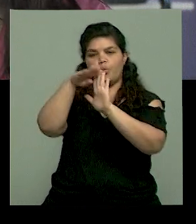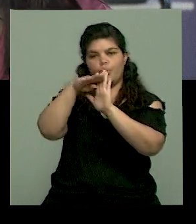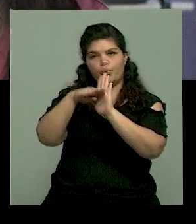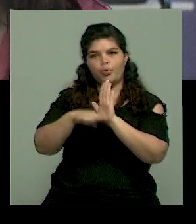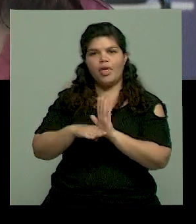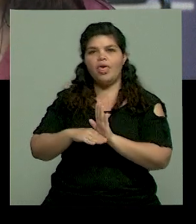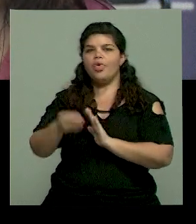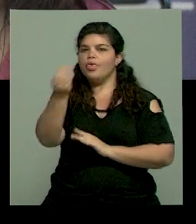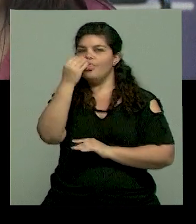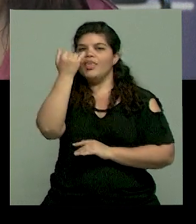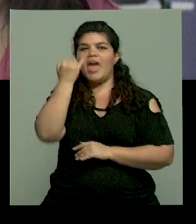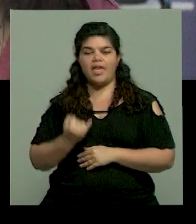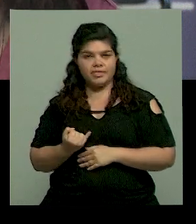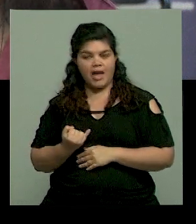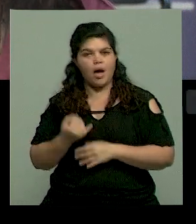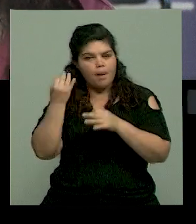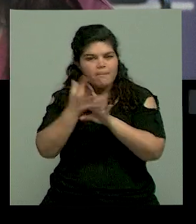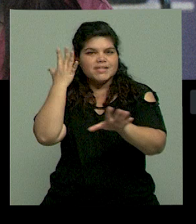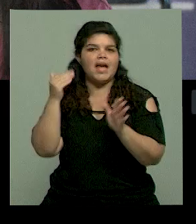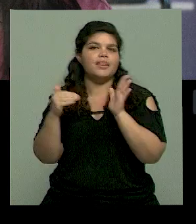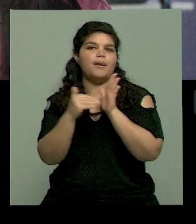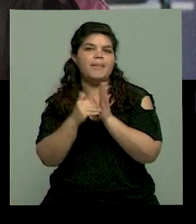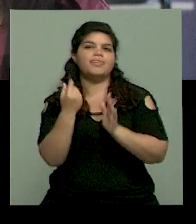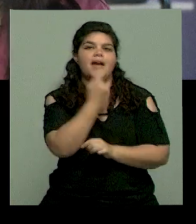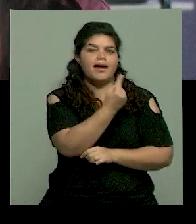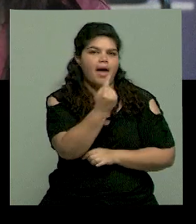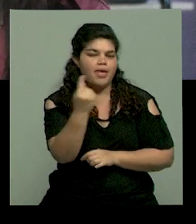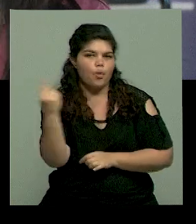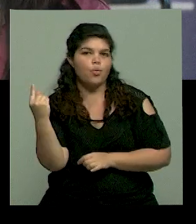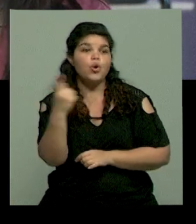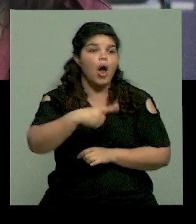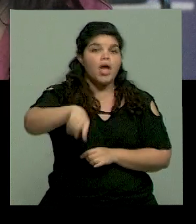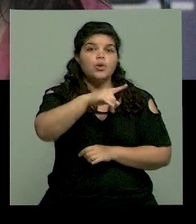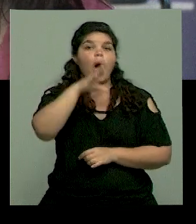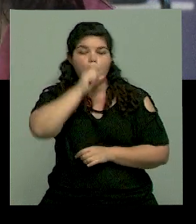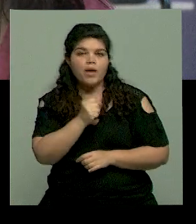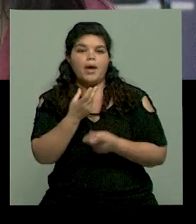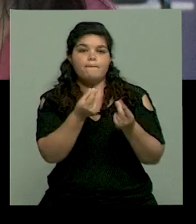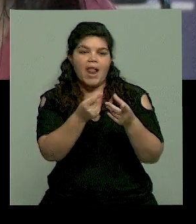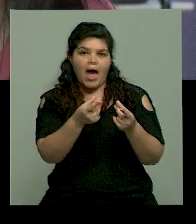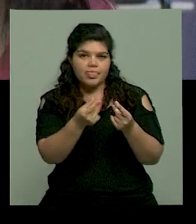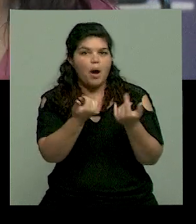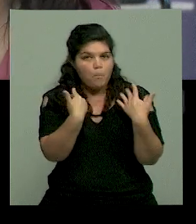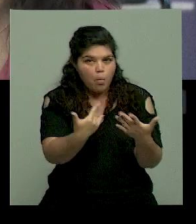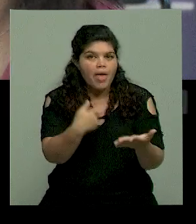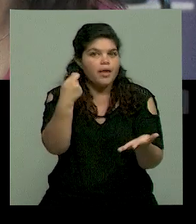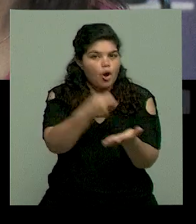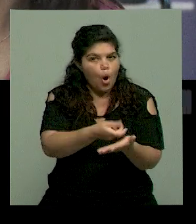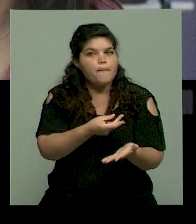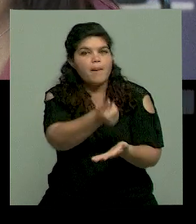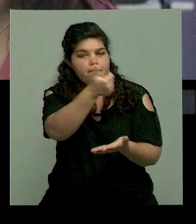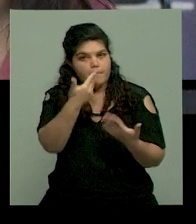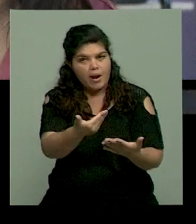en función de lo que cada alumno puede sostener económicamente y en cuanto a practicidad. Hay muchos chicos que viven en